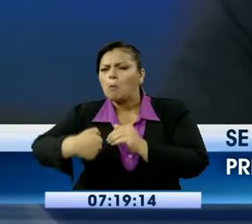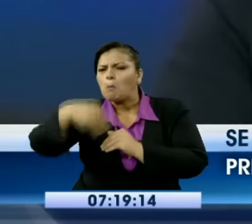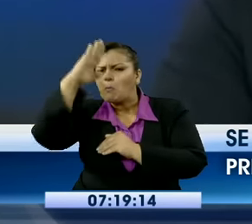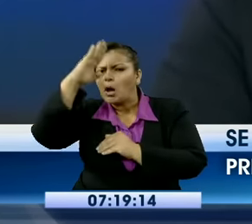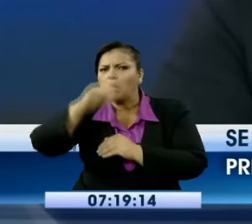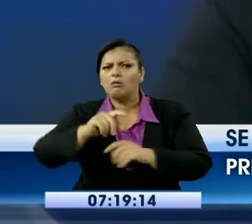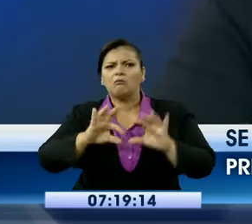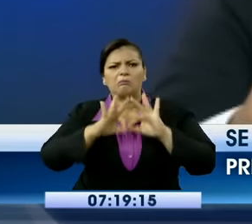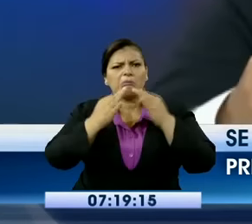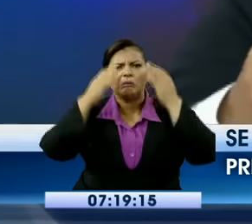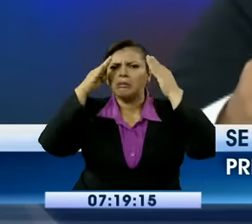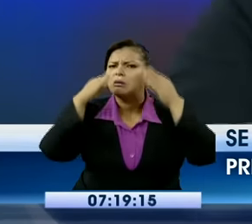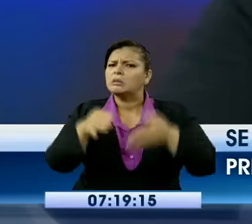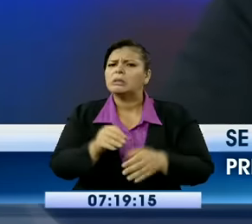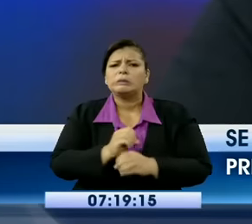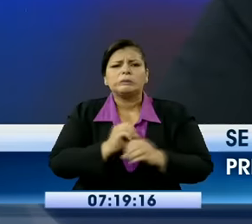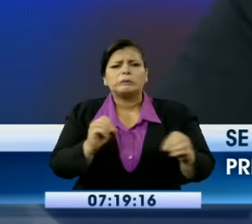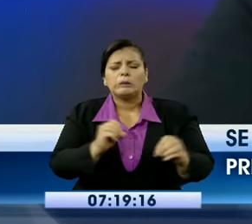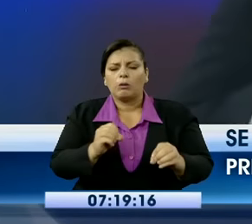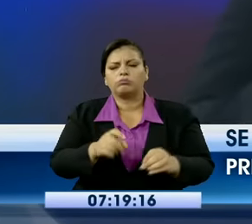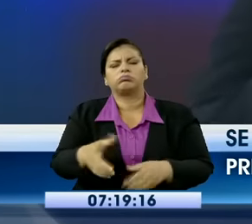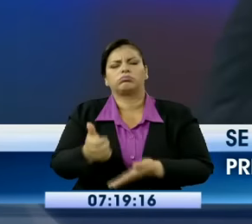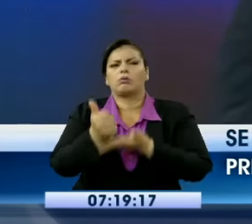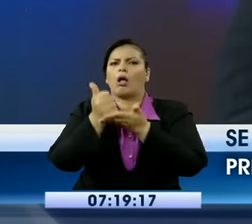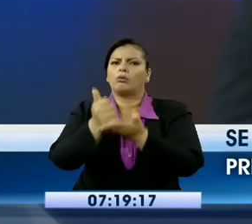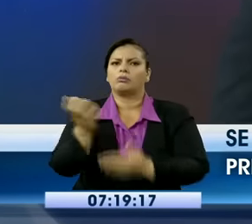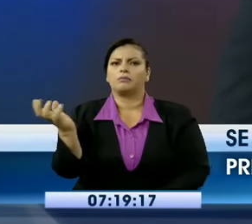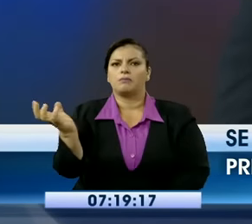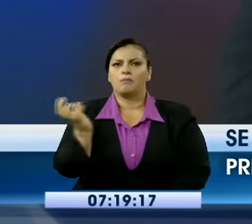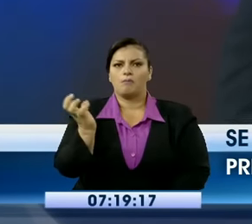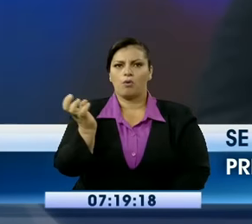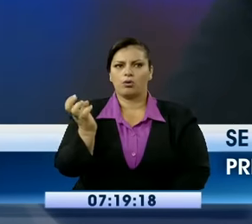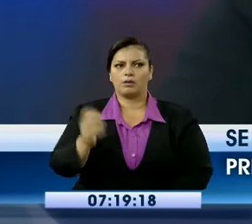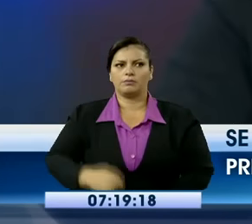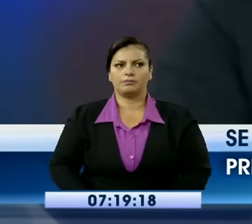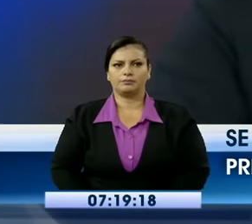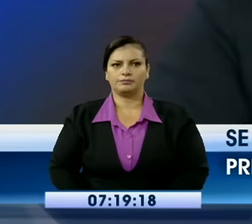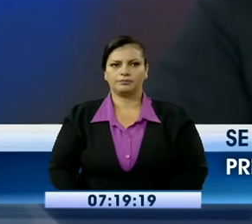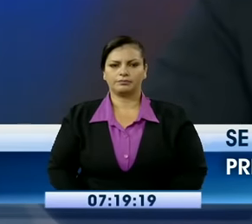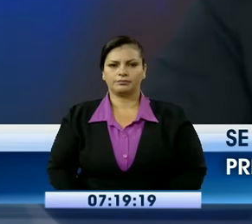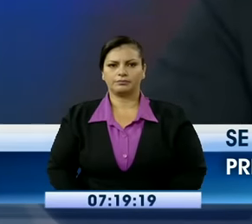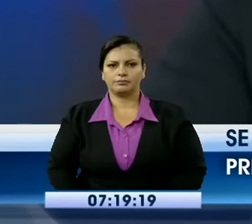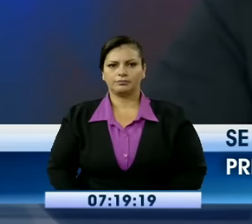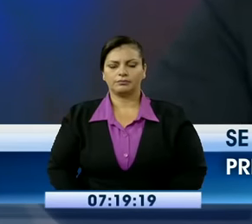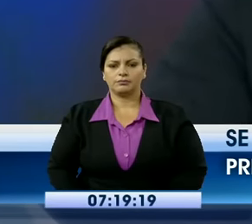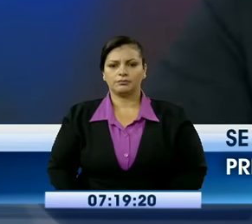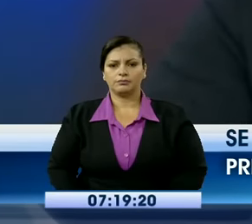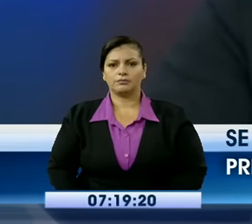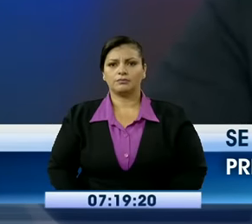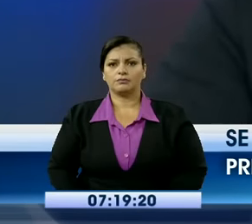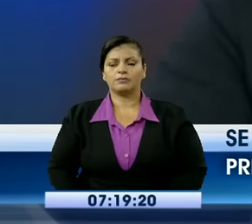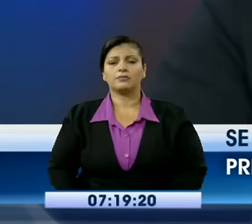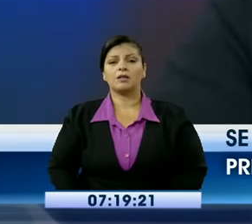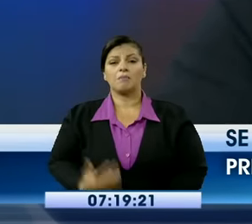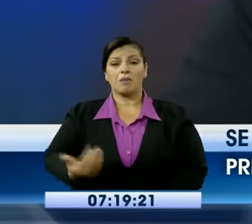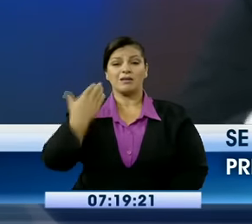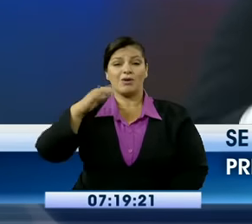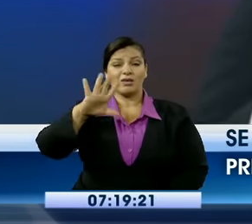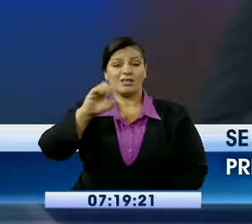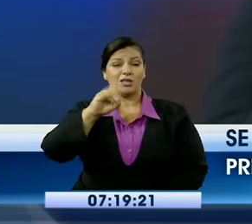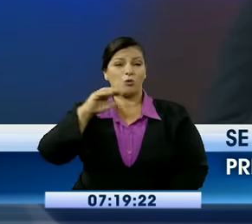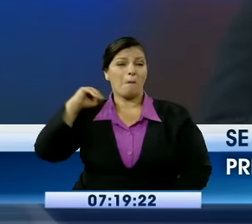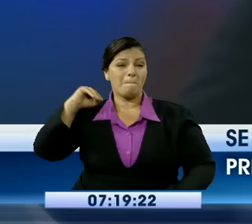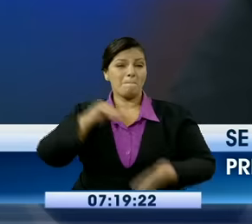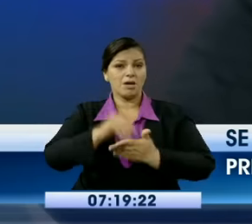abandono. Y principalmente, devolveremos el bono al más de medio millón de personas que este